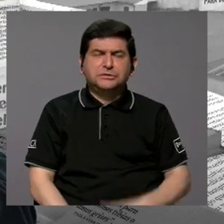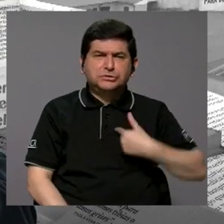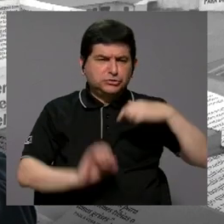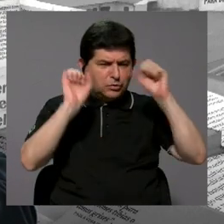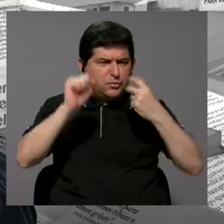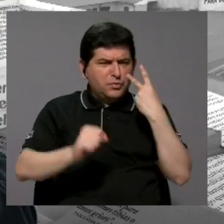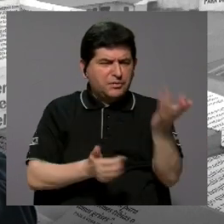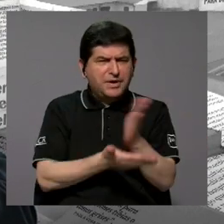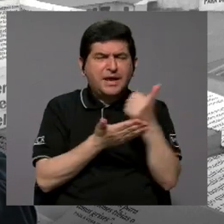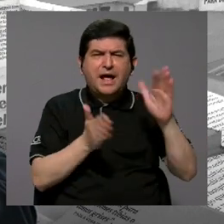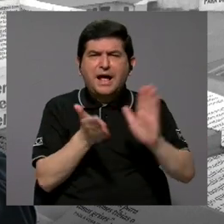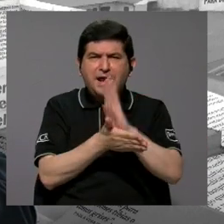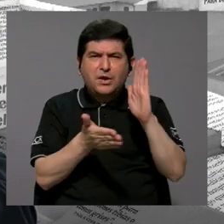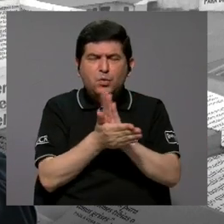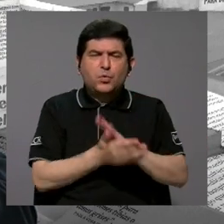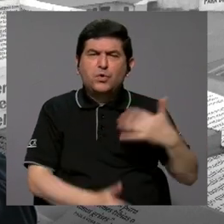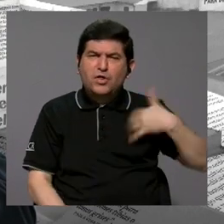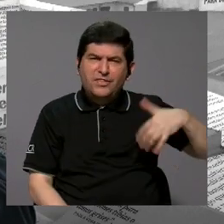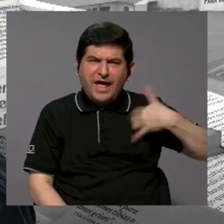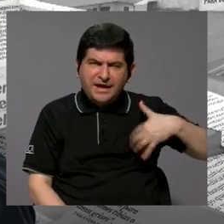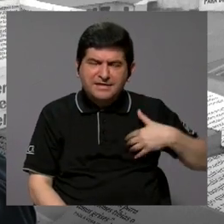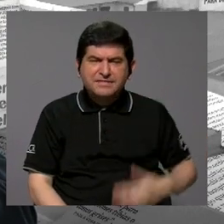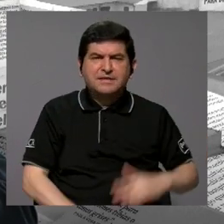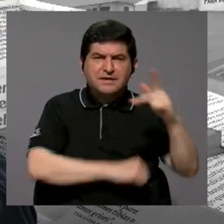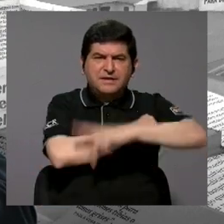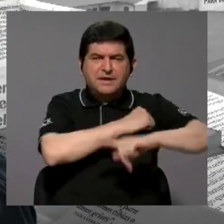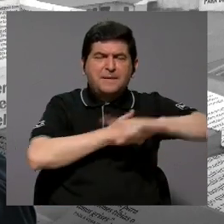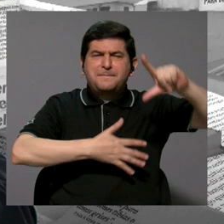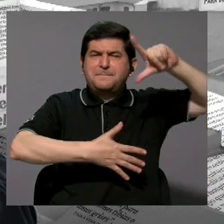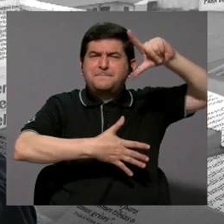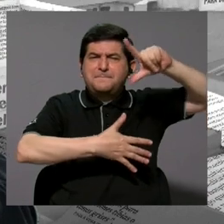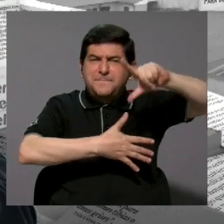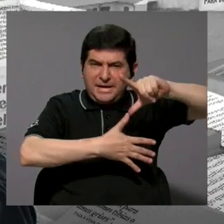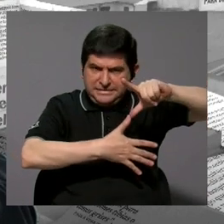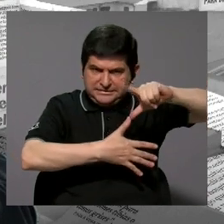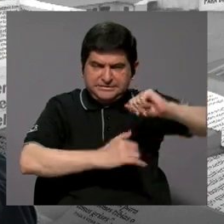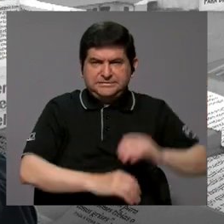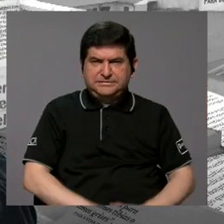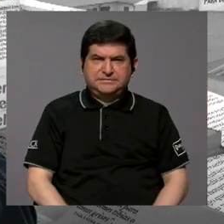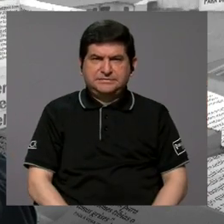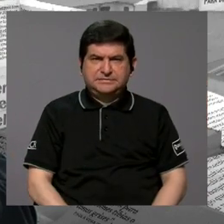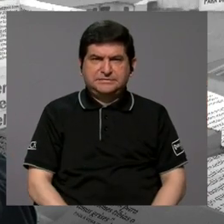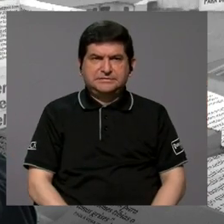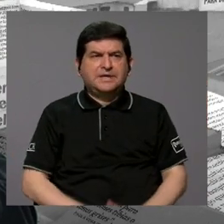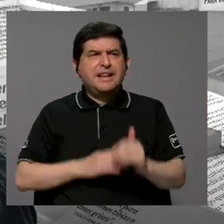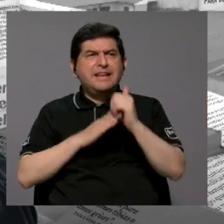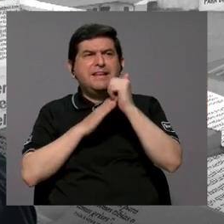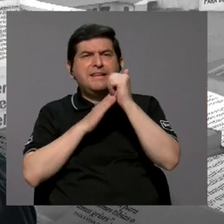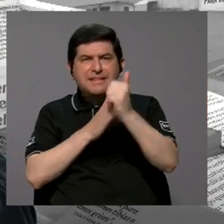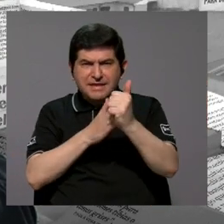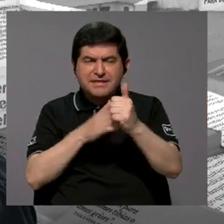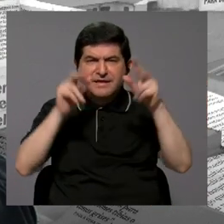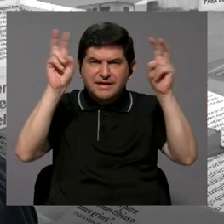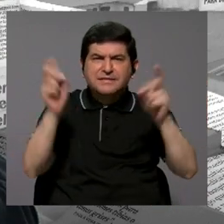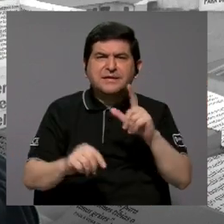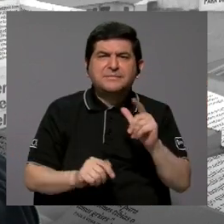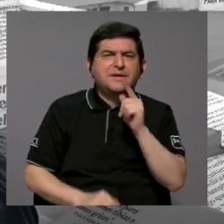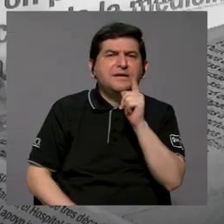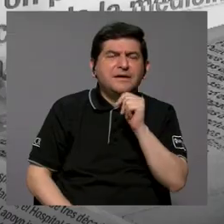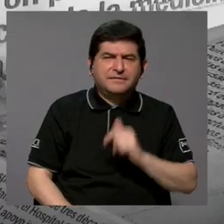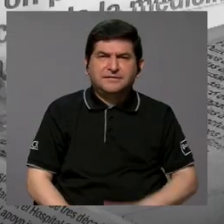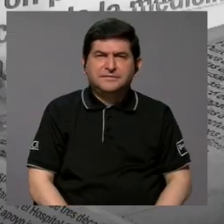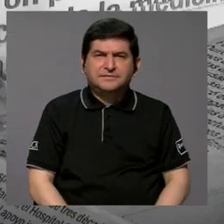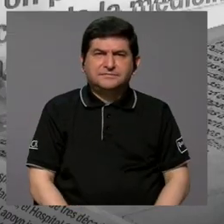yo pude ver algunos documentos, Argentina. ¿Qué país en América Latina va avanzado en este tema?